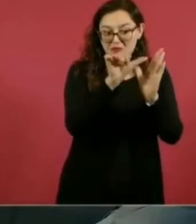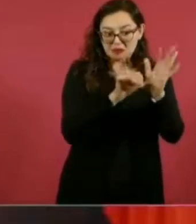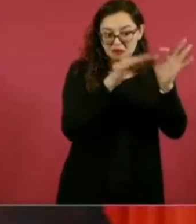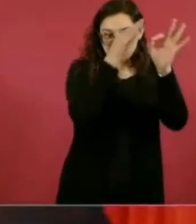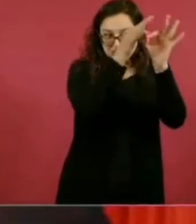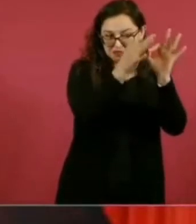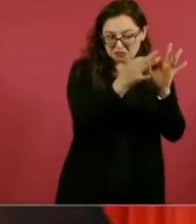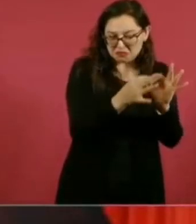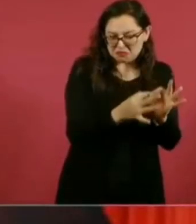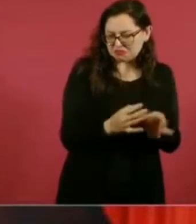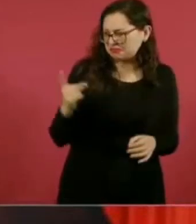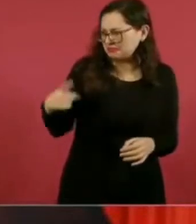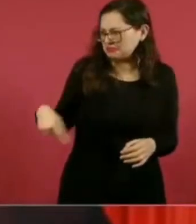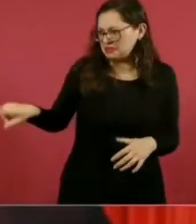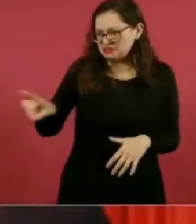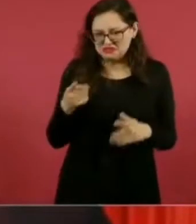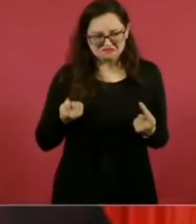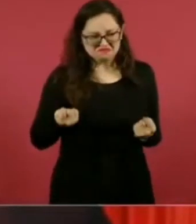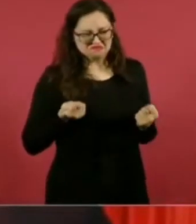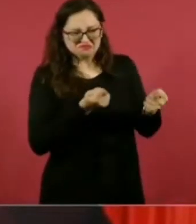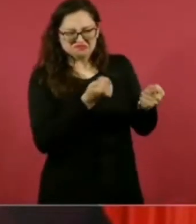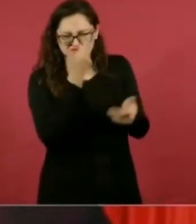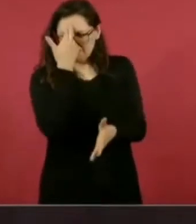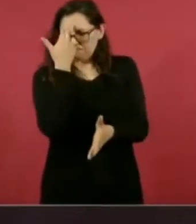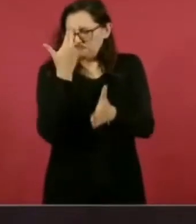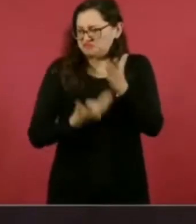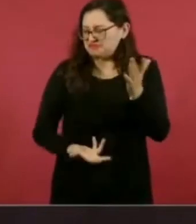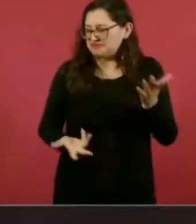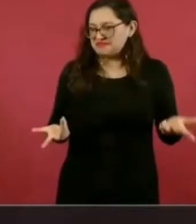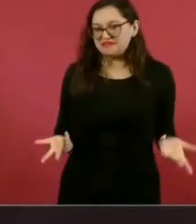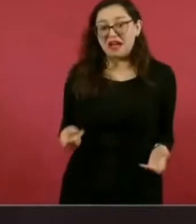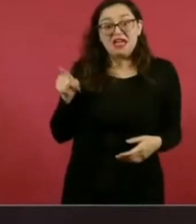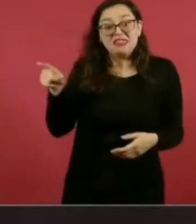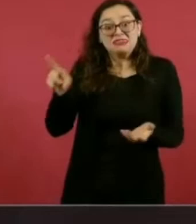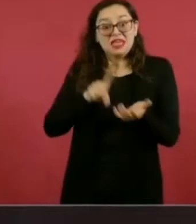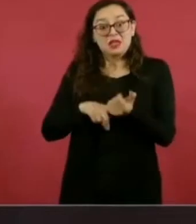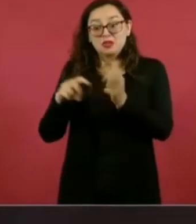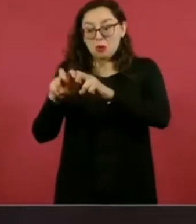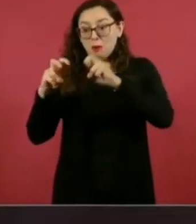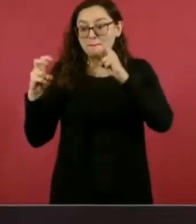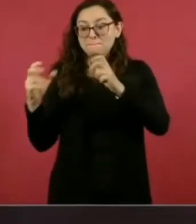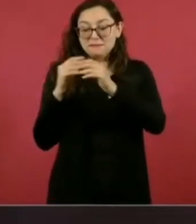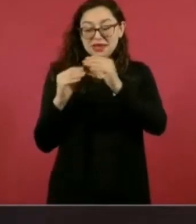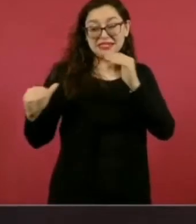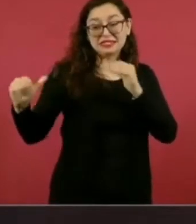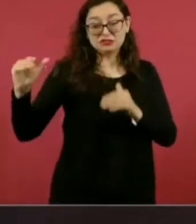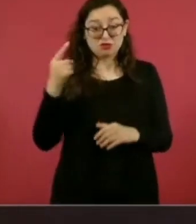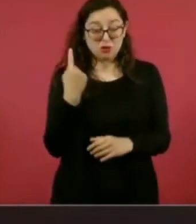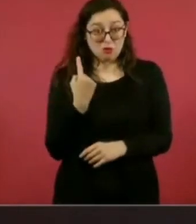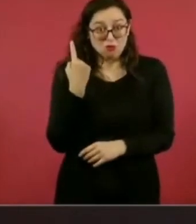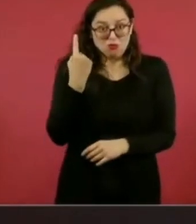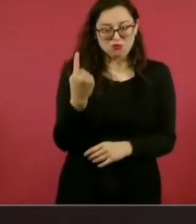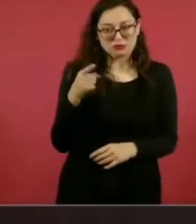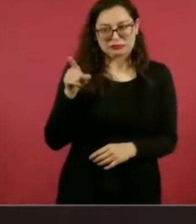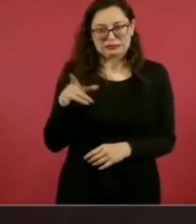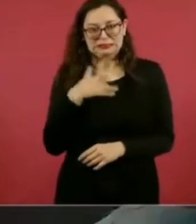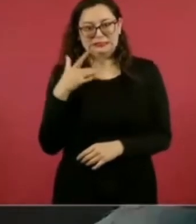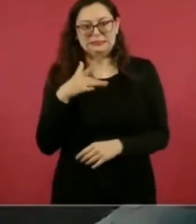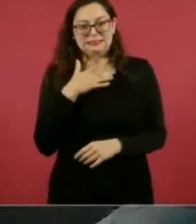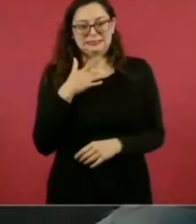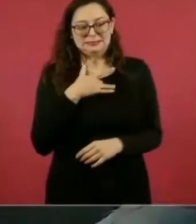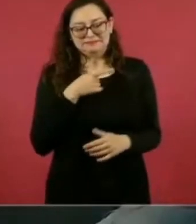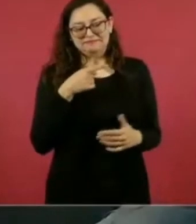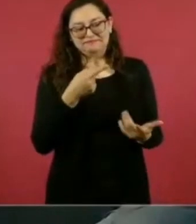Valadez, que desde luego está en contra,